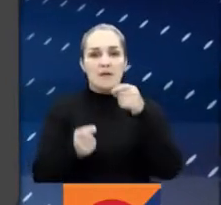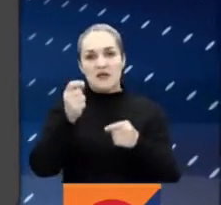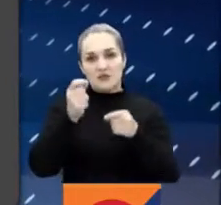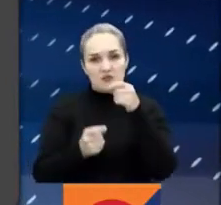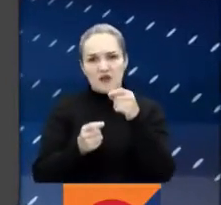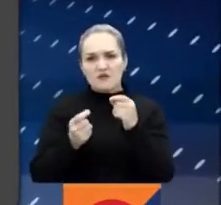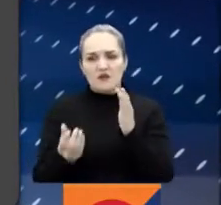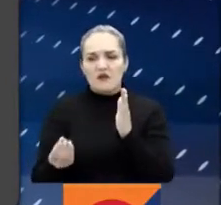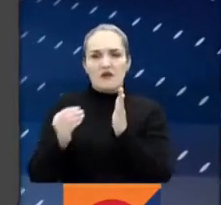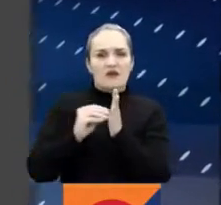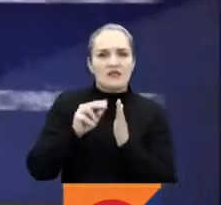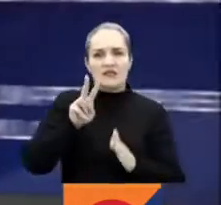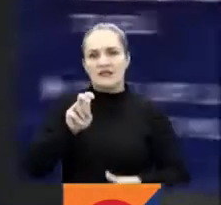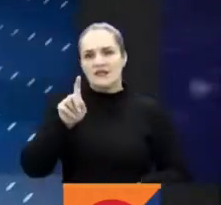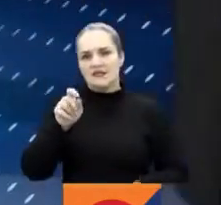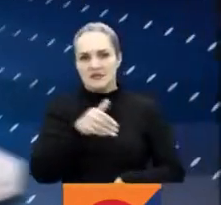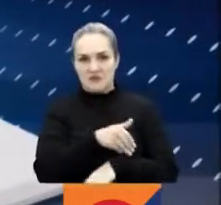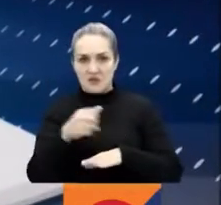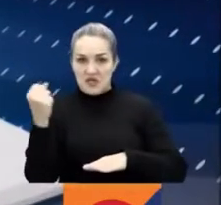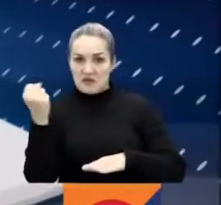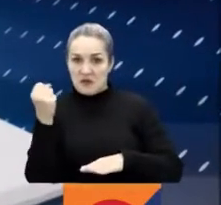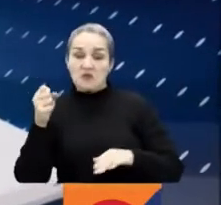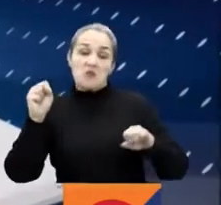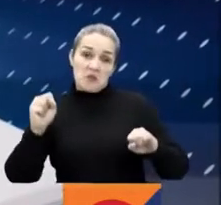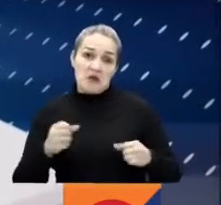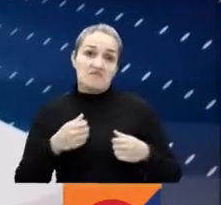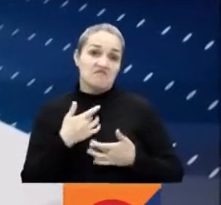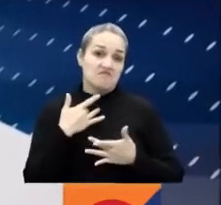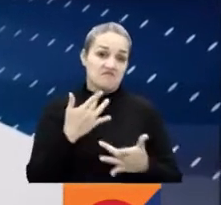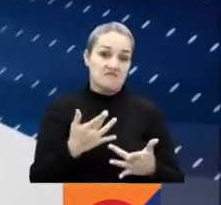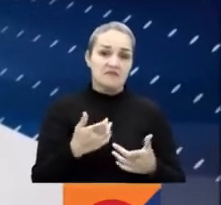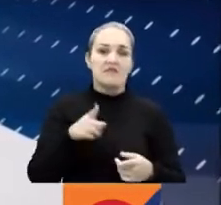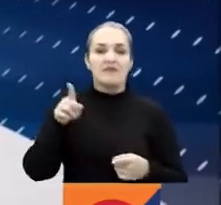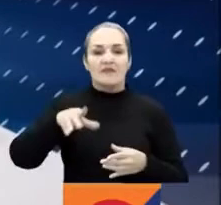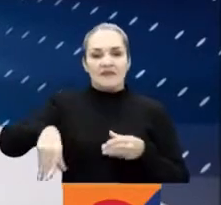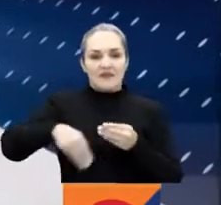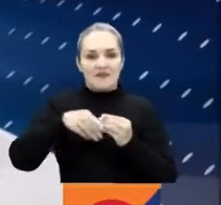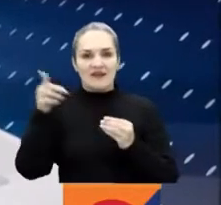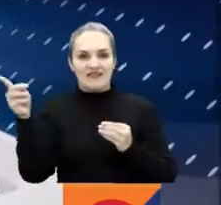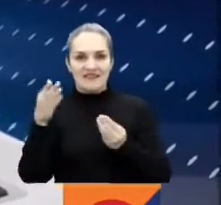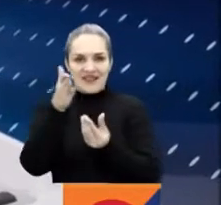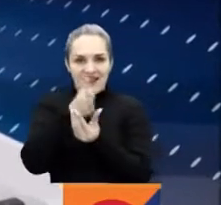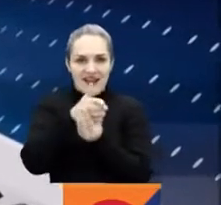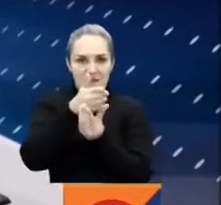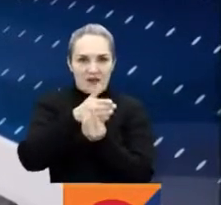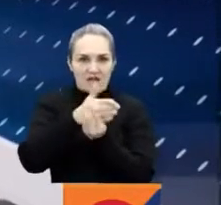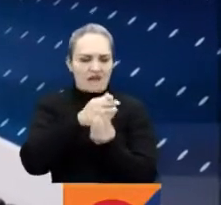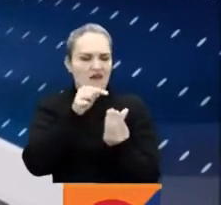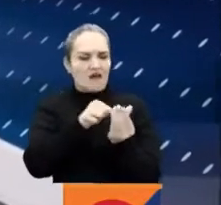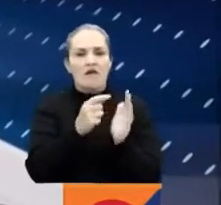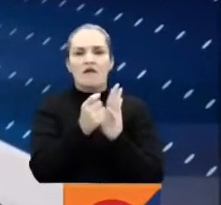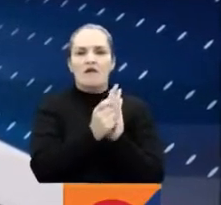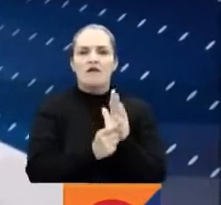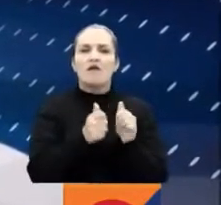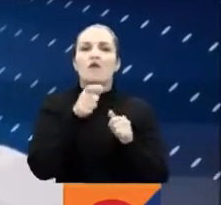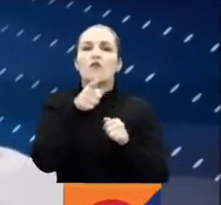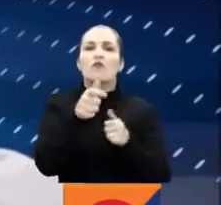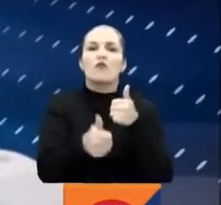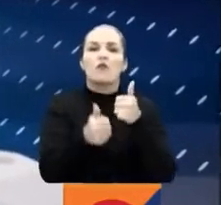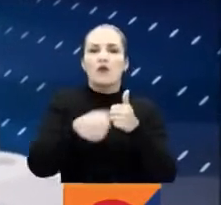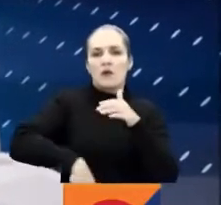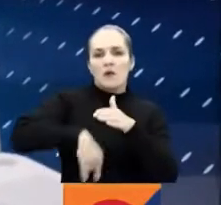de pesos. Luego tendrá que dar clic en anexos no ficción, donde encontrará los papeles necesarios para participar.